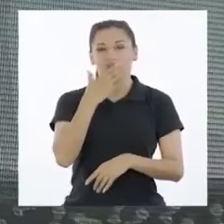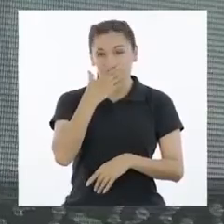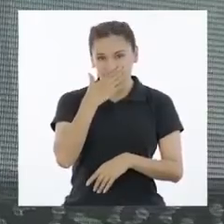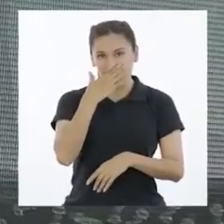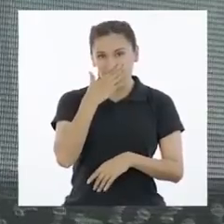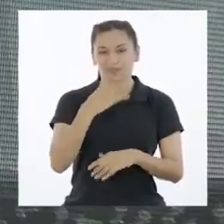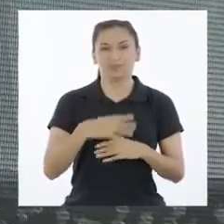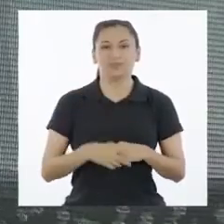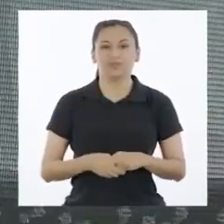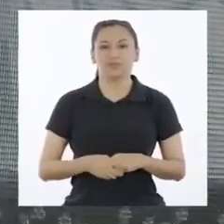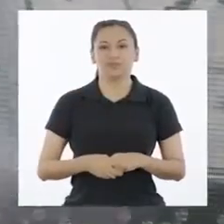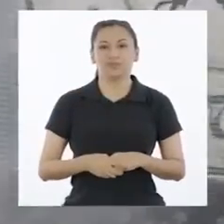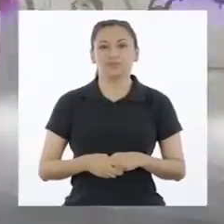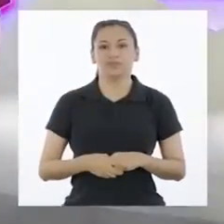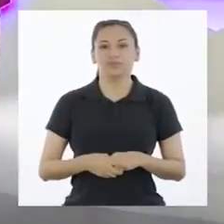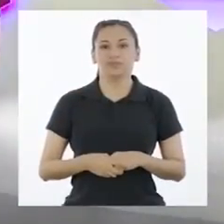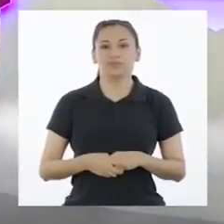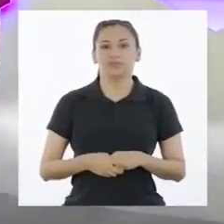ojos